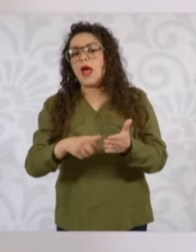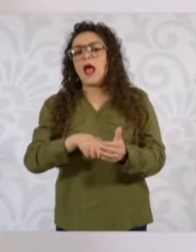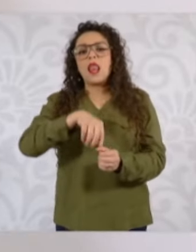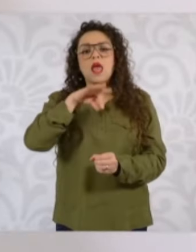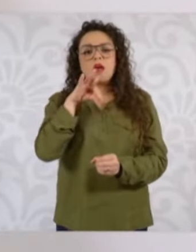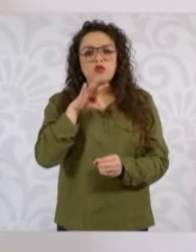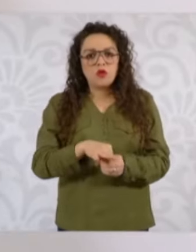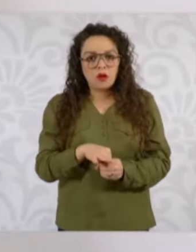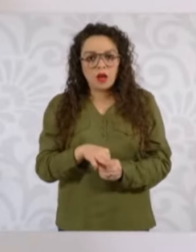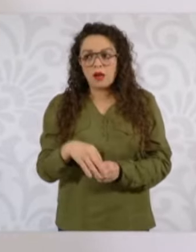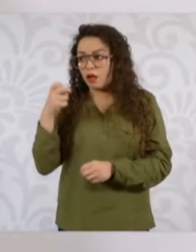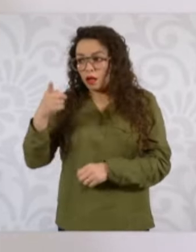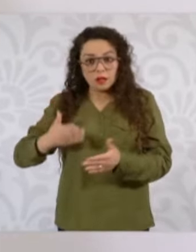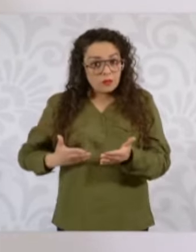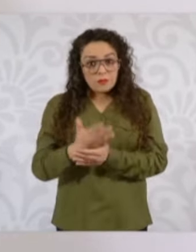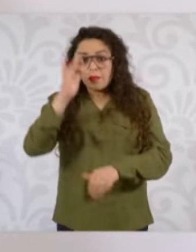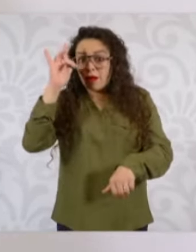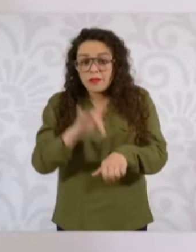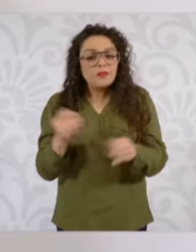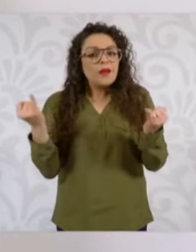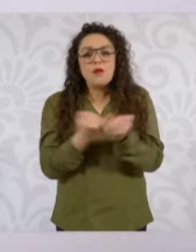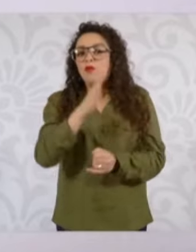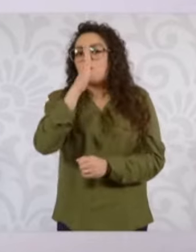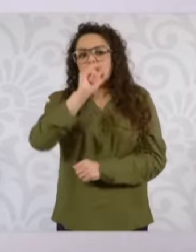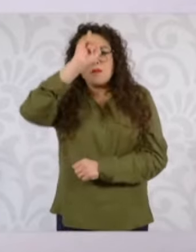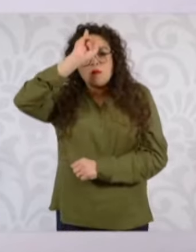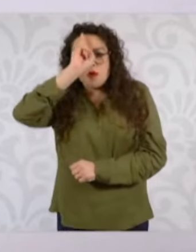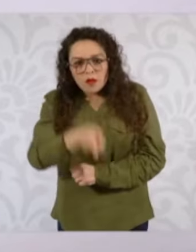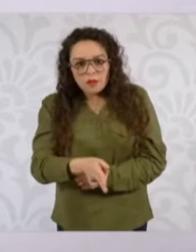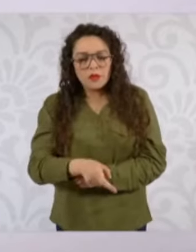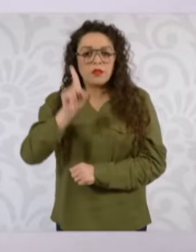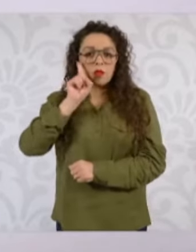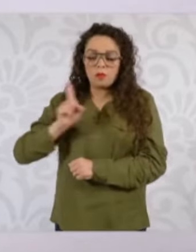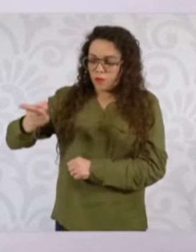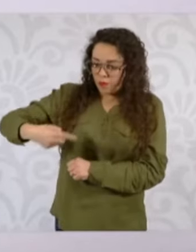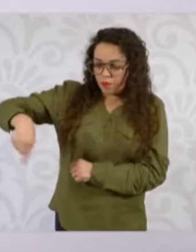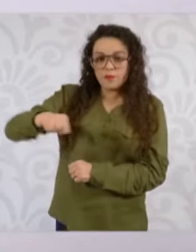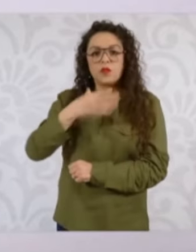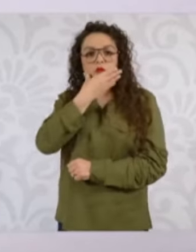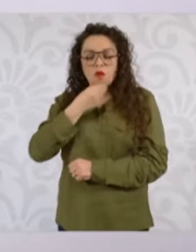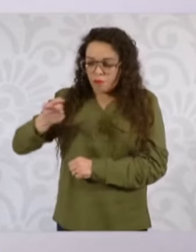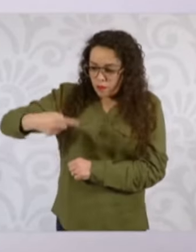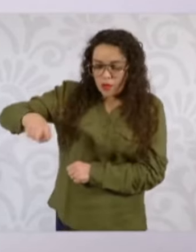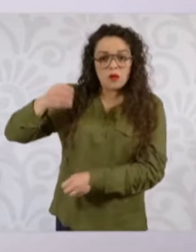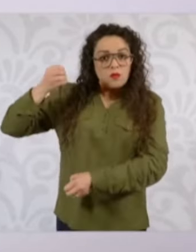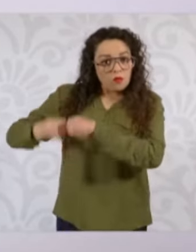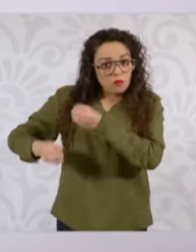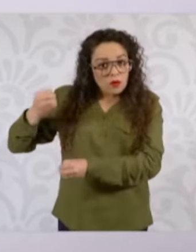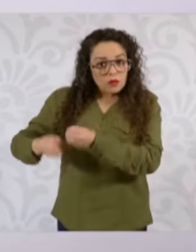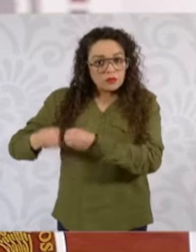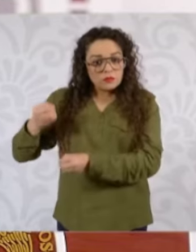está prohibido. Es decir, en estos casos, los jueces y las juezas están actuando claramente